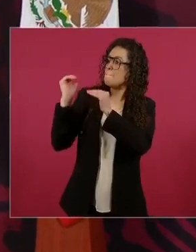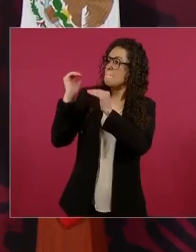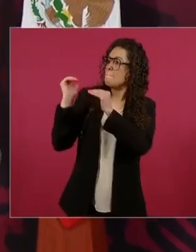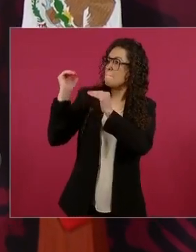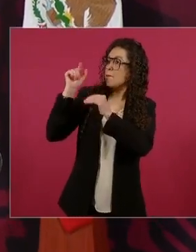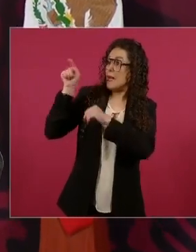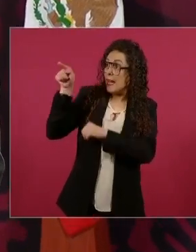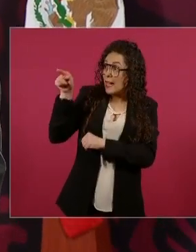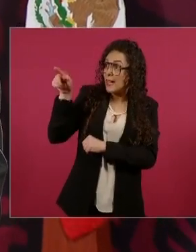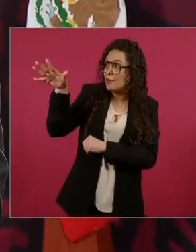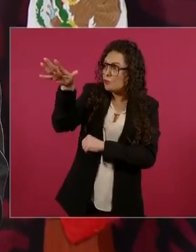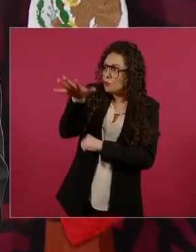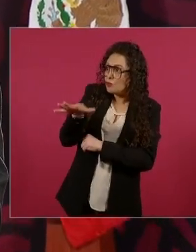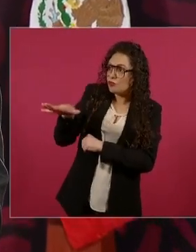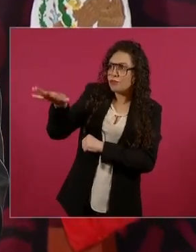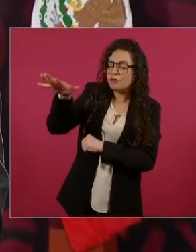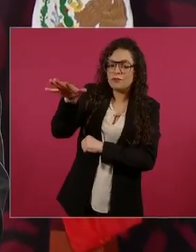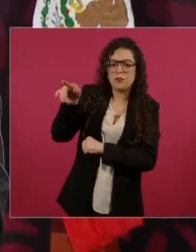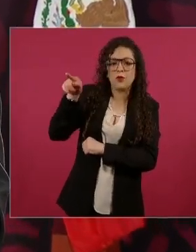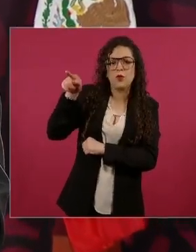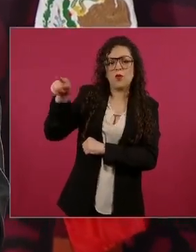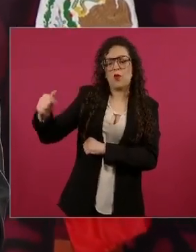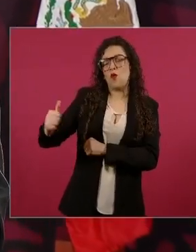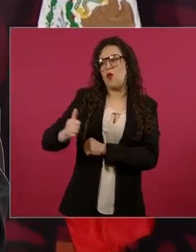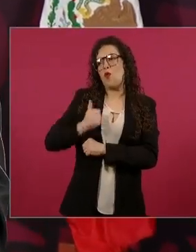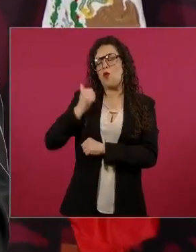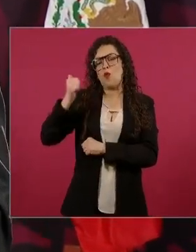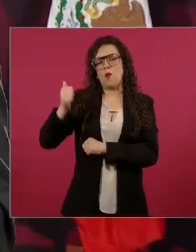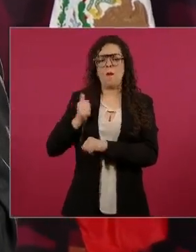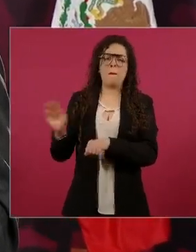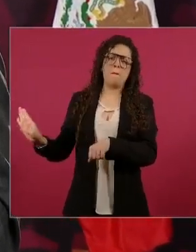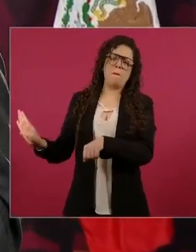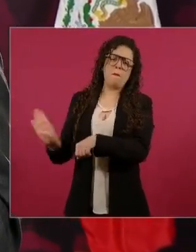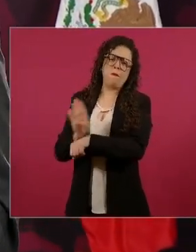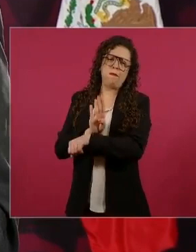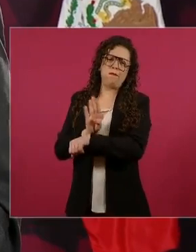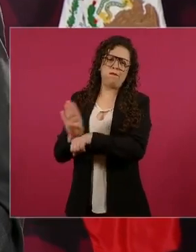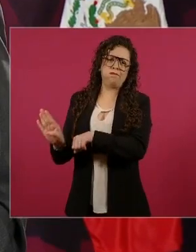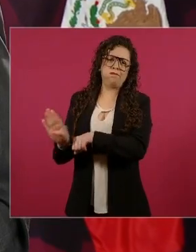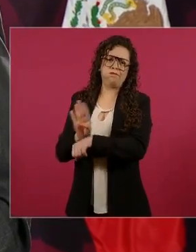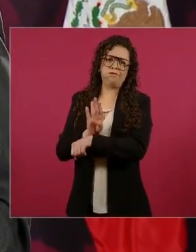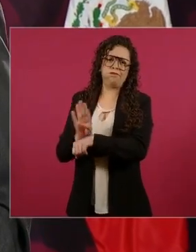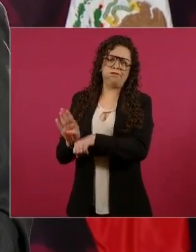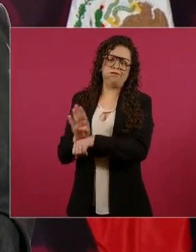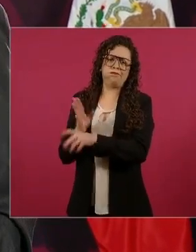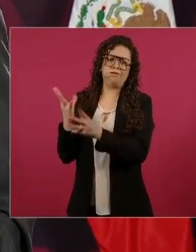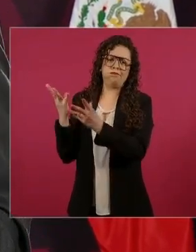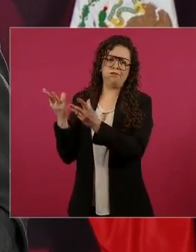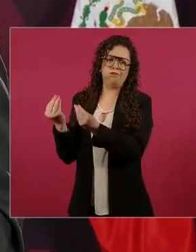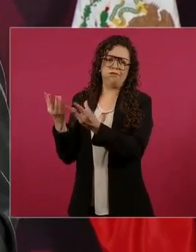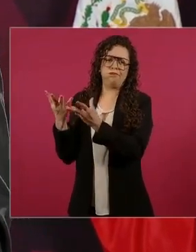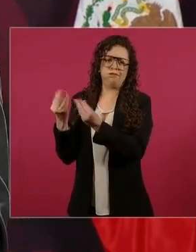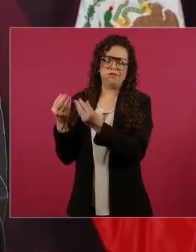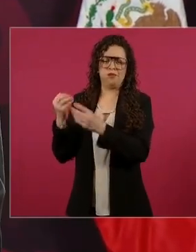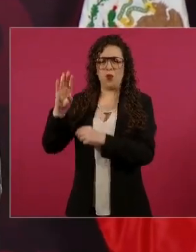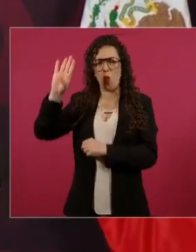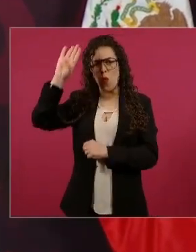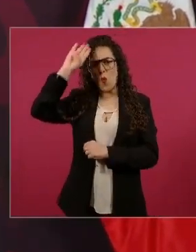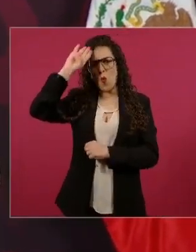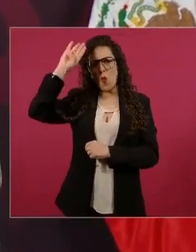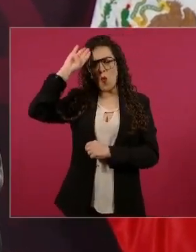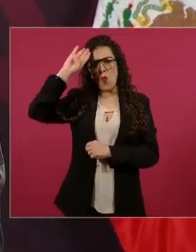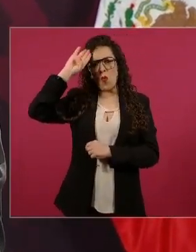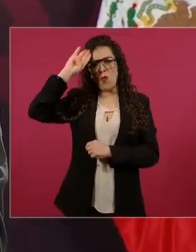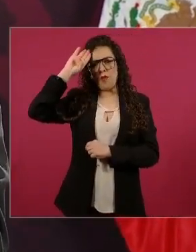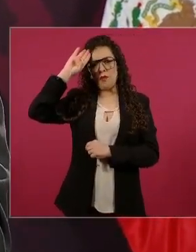que son los que se sirven con la cuchara grande. Nada más llamaría